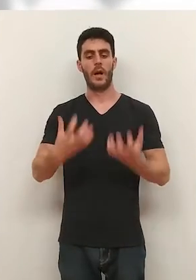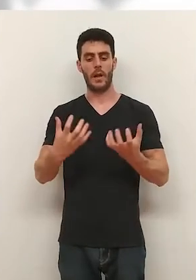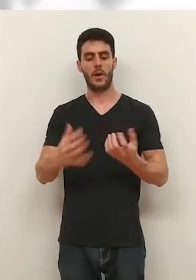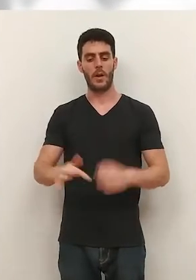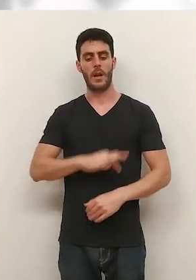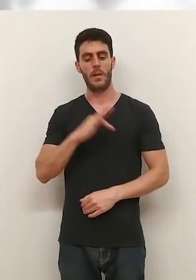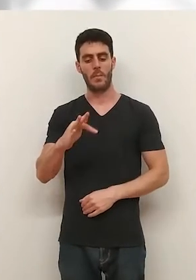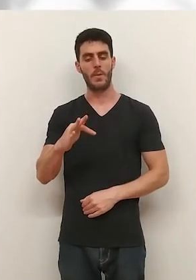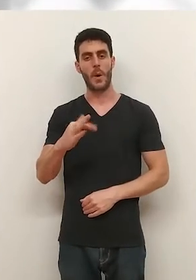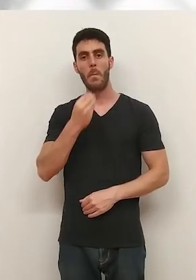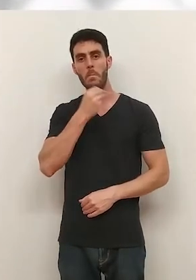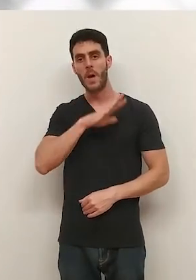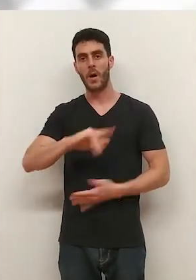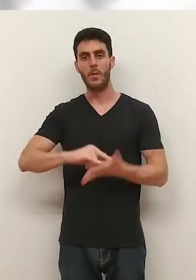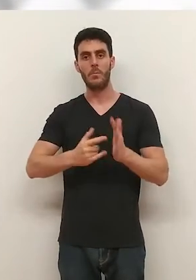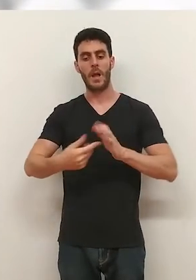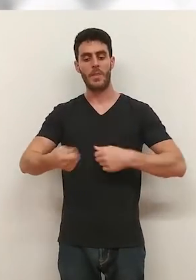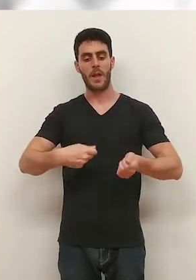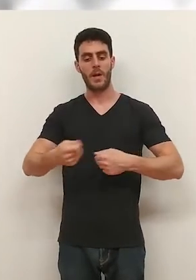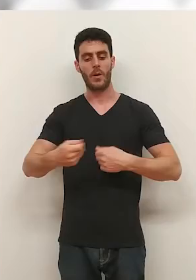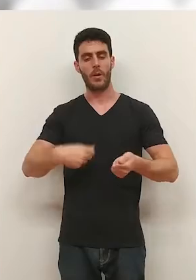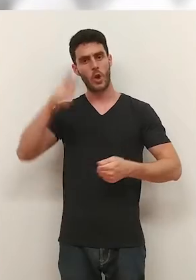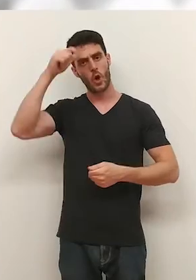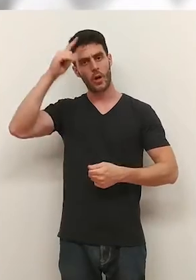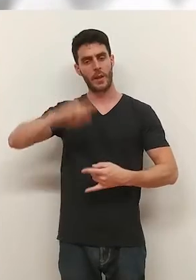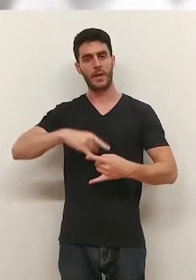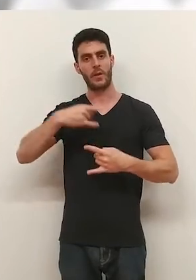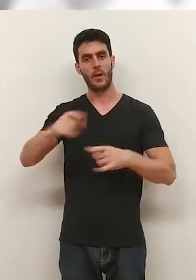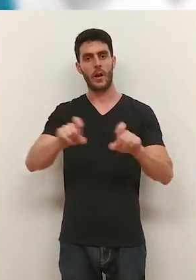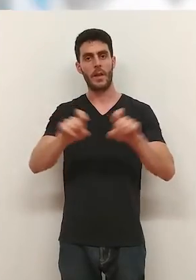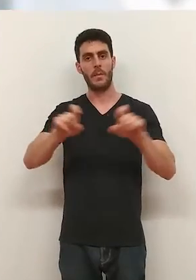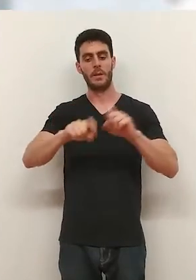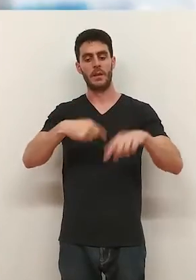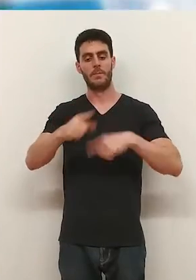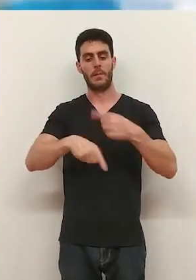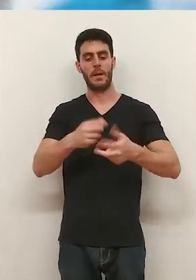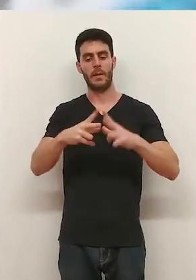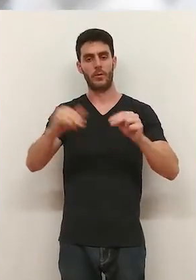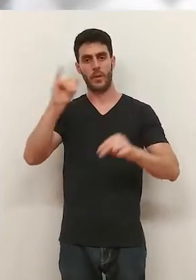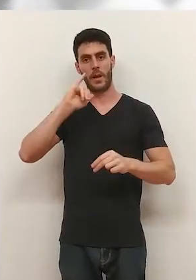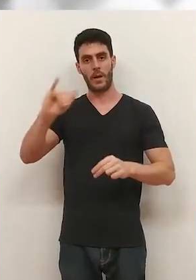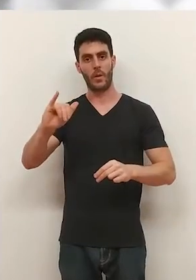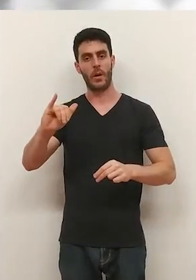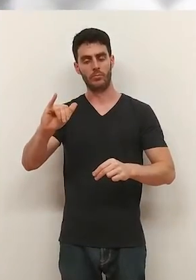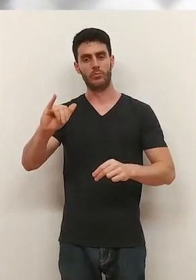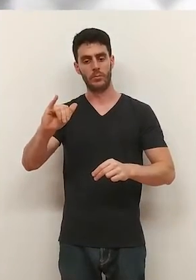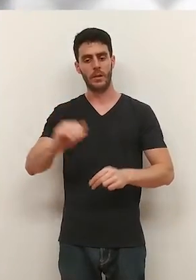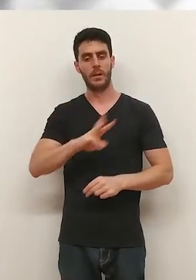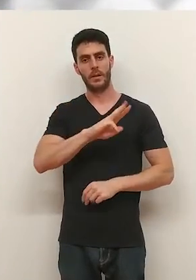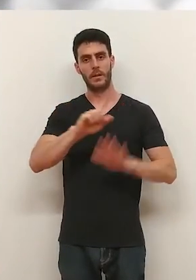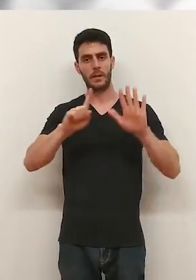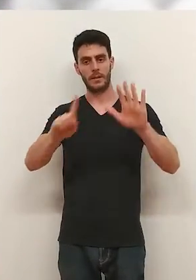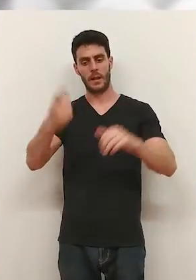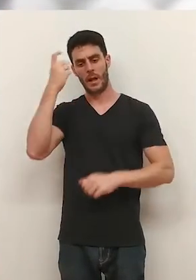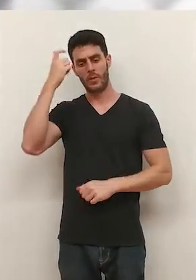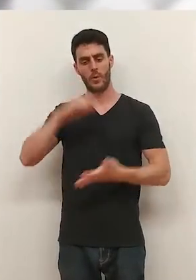Ellos han sido los ganadores del premio a mejor plan de negocio que entrega la Cátedra Extraordinaria de la Empresa Familiar de la Universidad de La